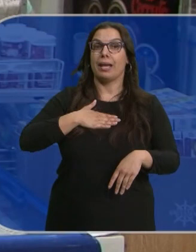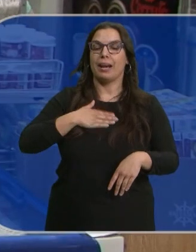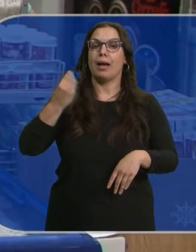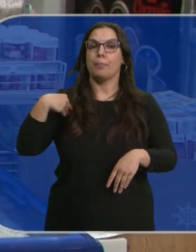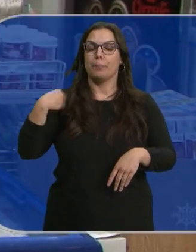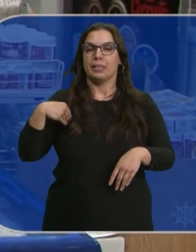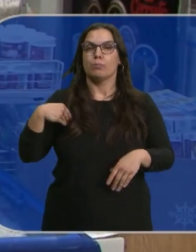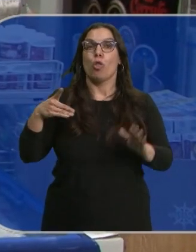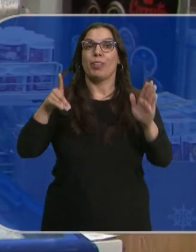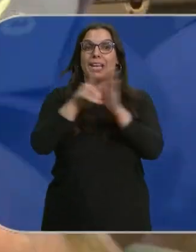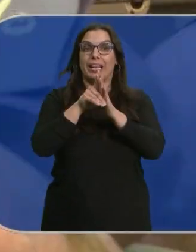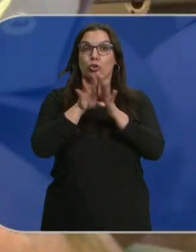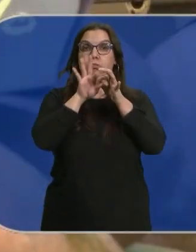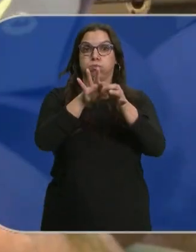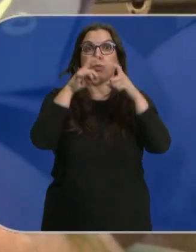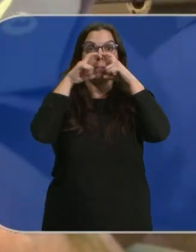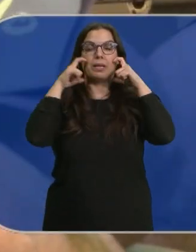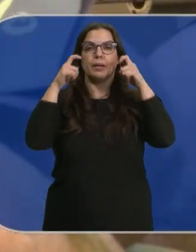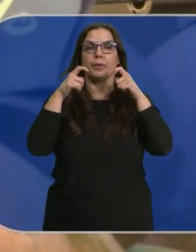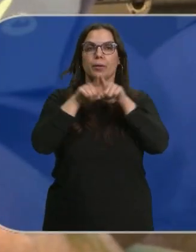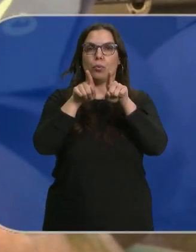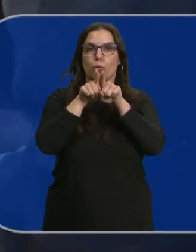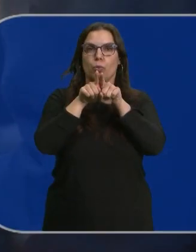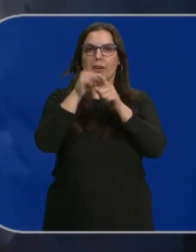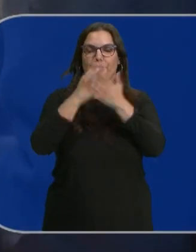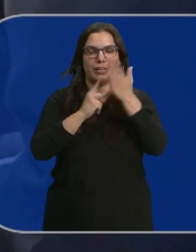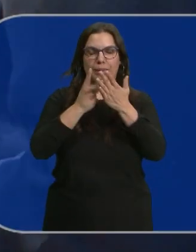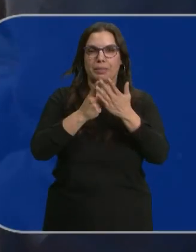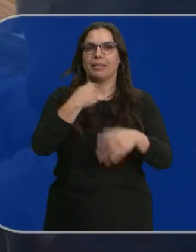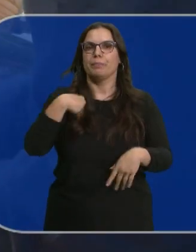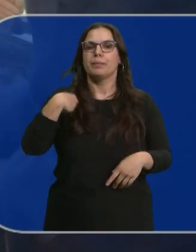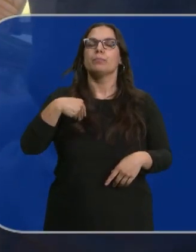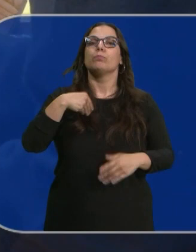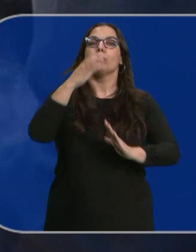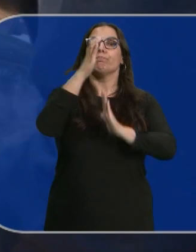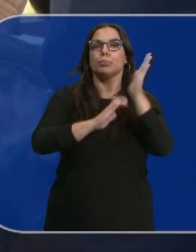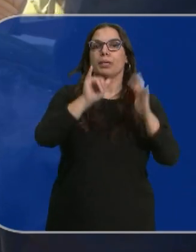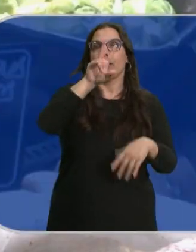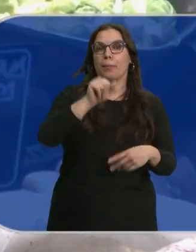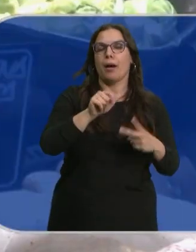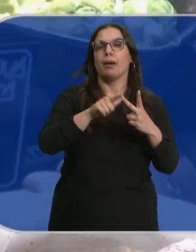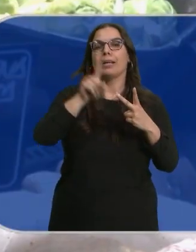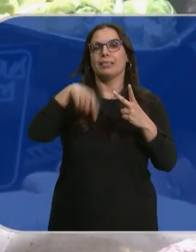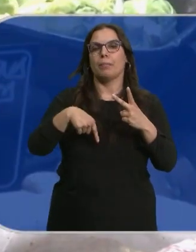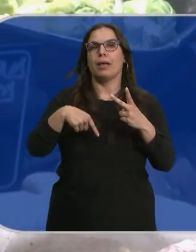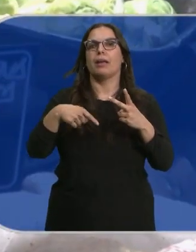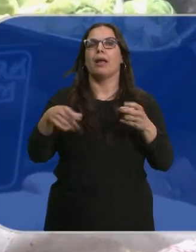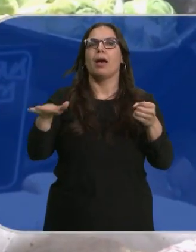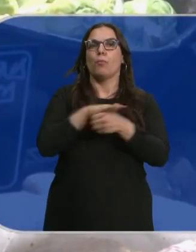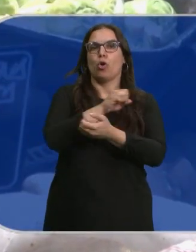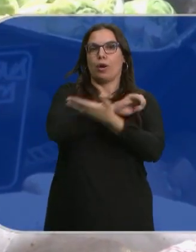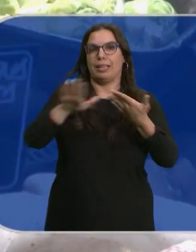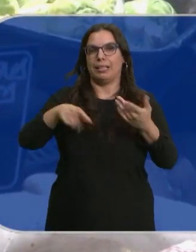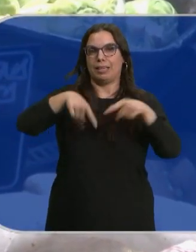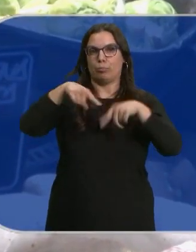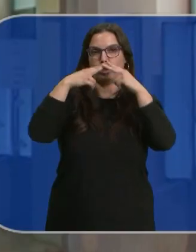decreto anticrisis. El Gobierno apuesta por mantener la rebaja del IVA de los alimentos básicos y los descuentos y abonos gratis del transporte público. La